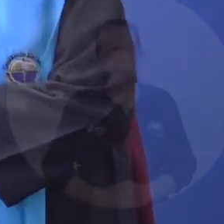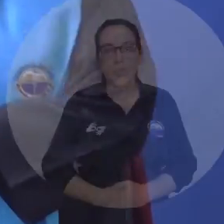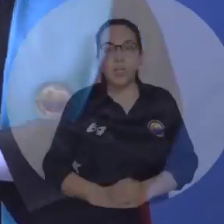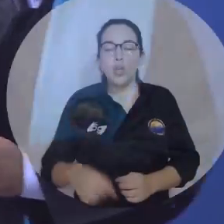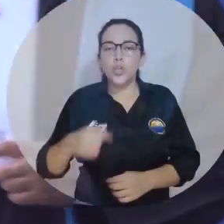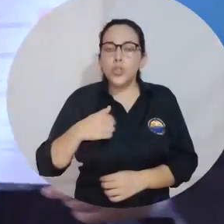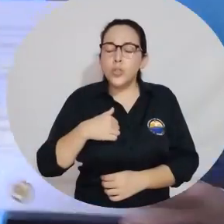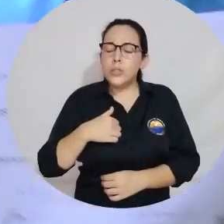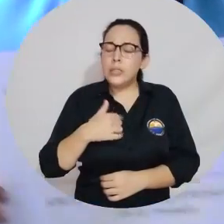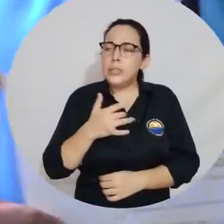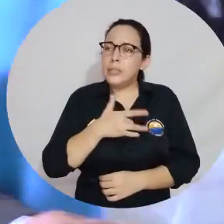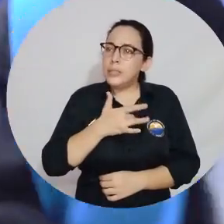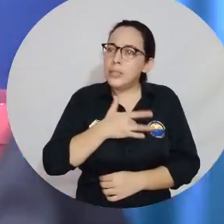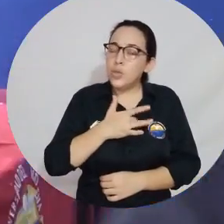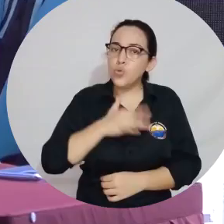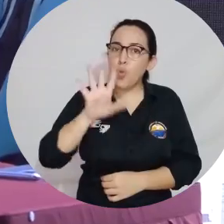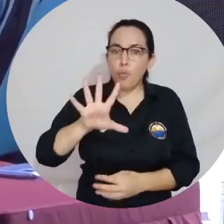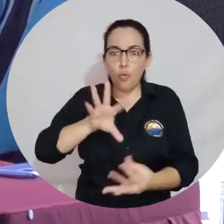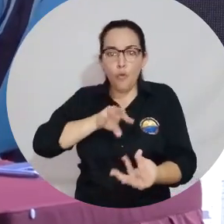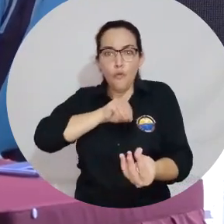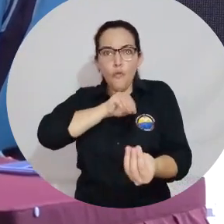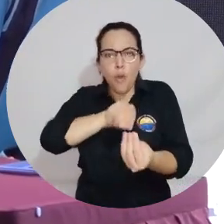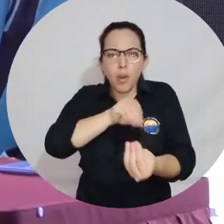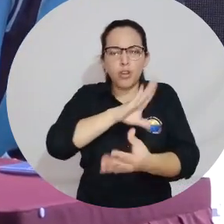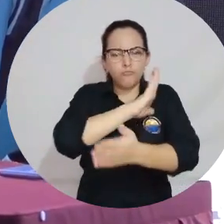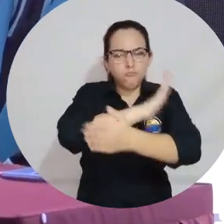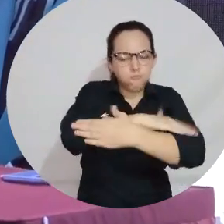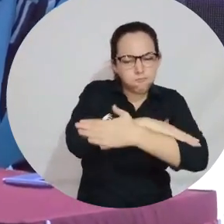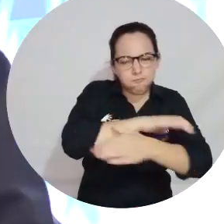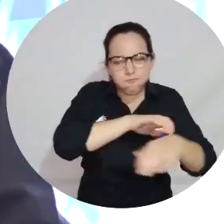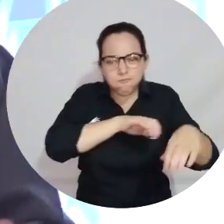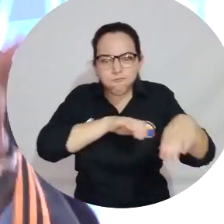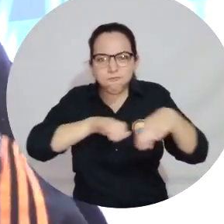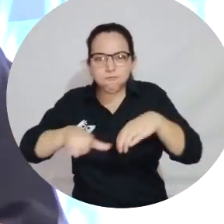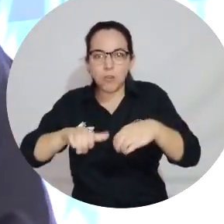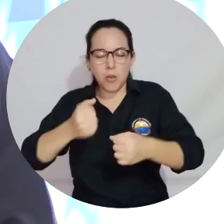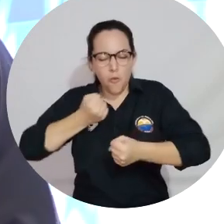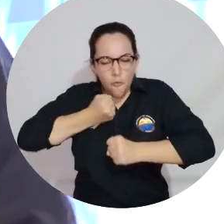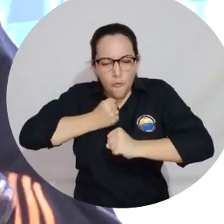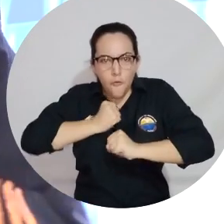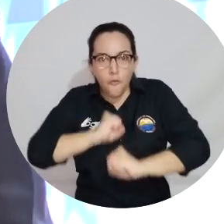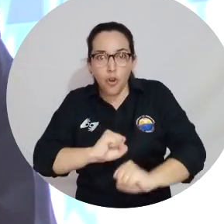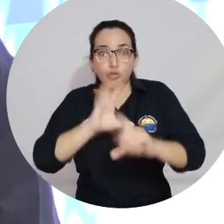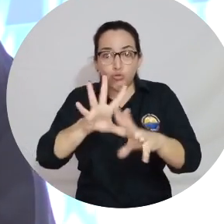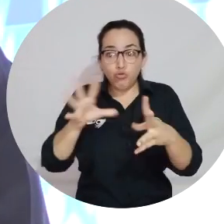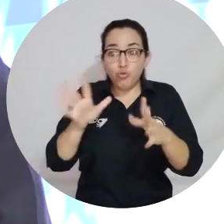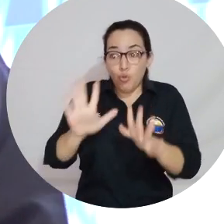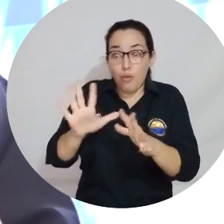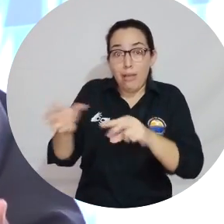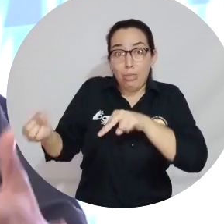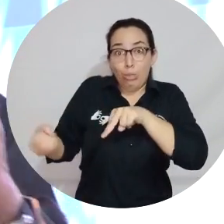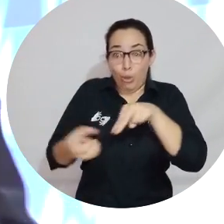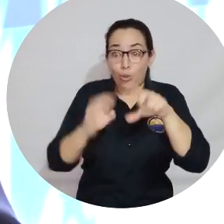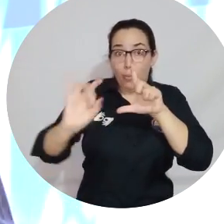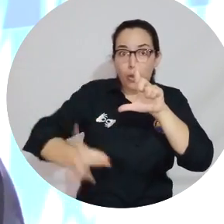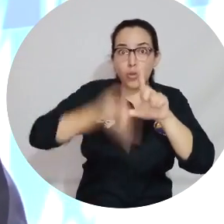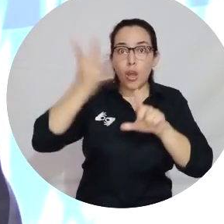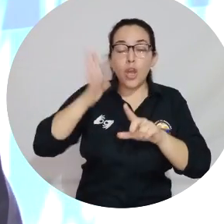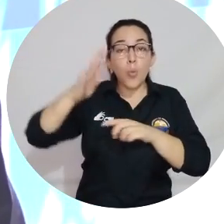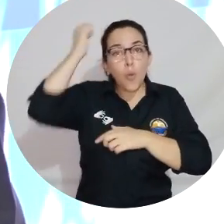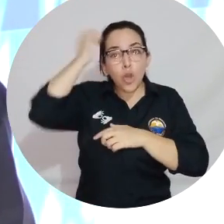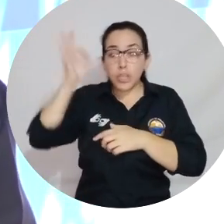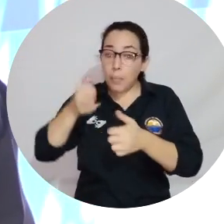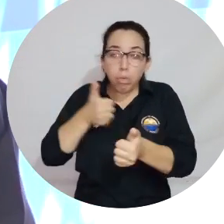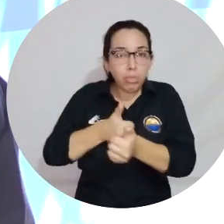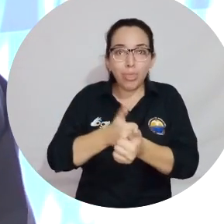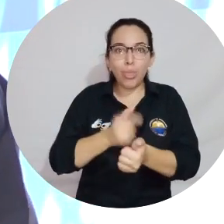Yo siempre he sentido que la formación, la disciplina, el rigor que requiere este tipo de educación donde obtienen al profesor